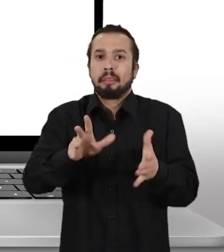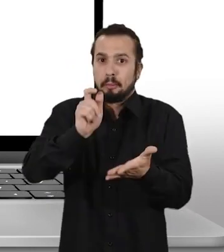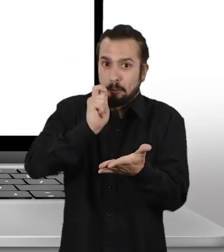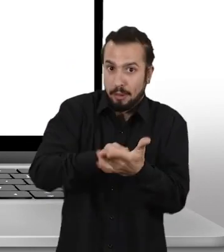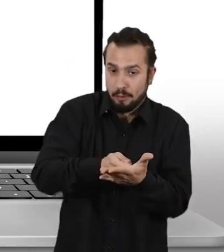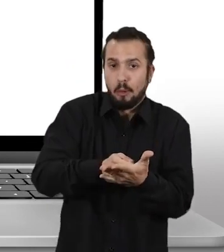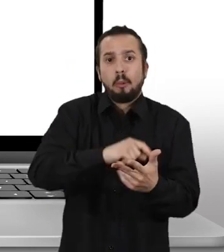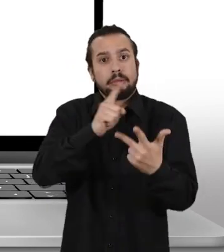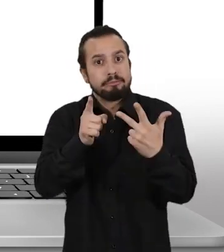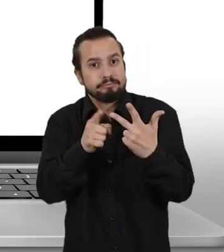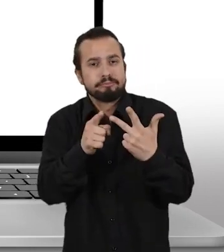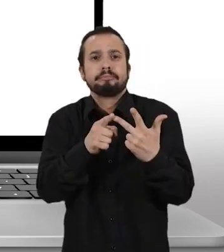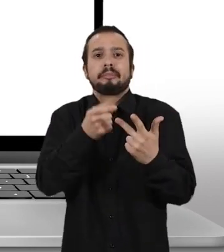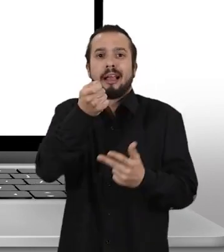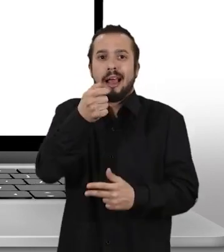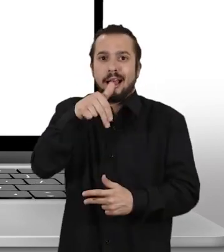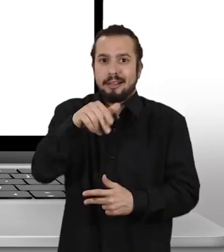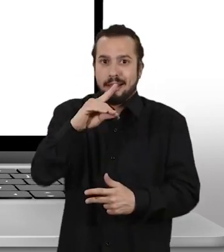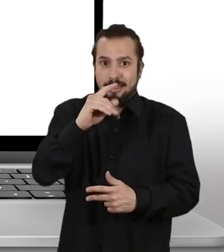Red Pagos,